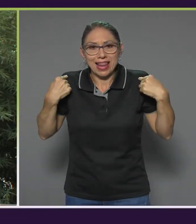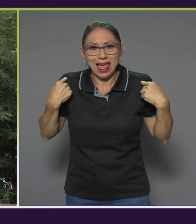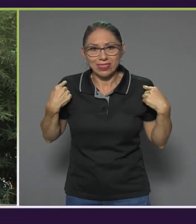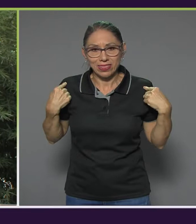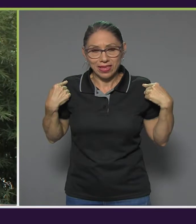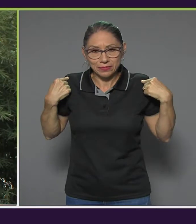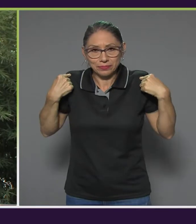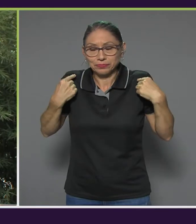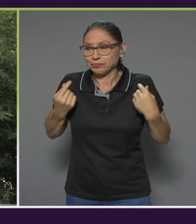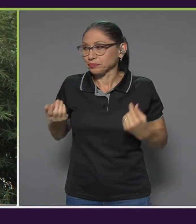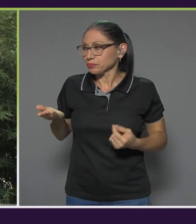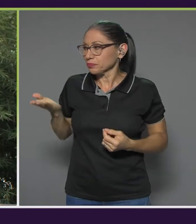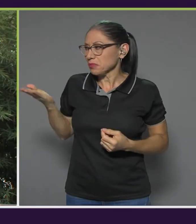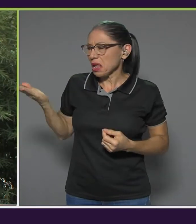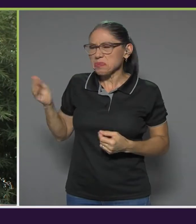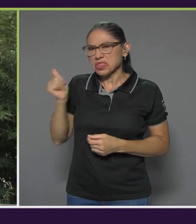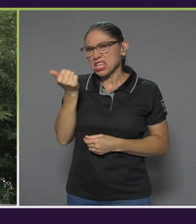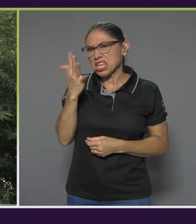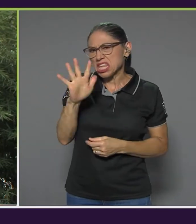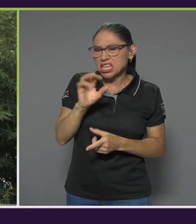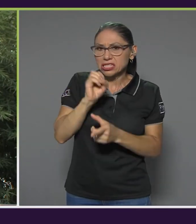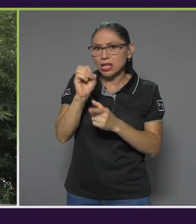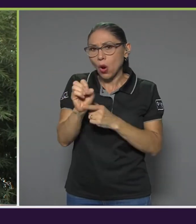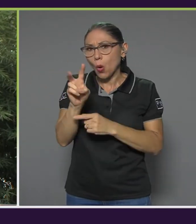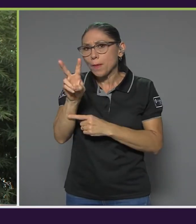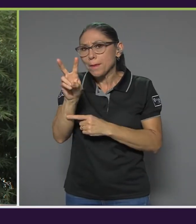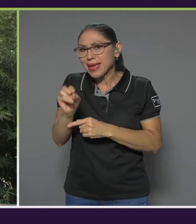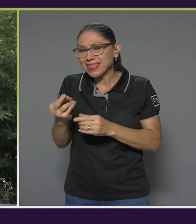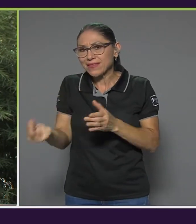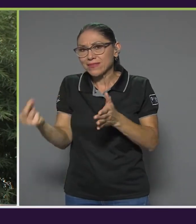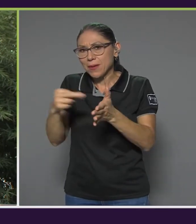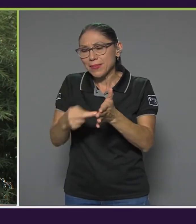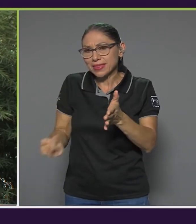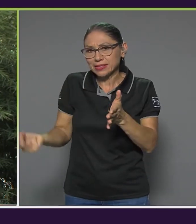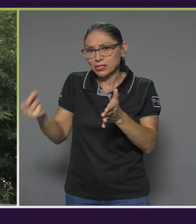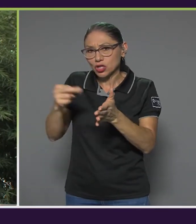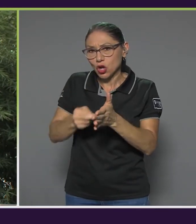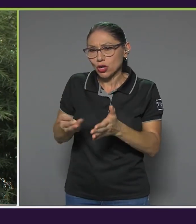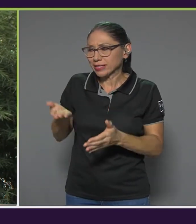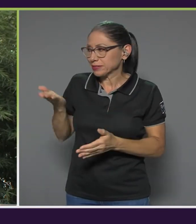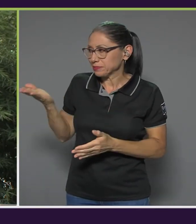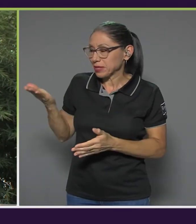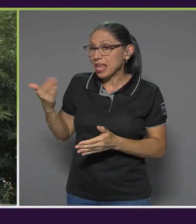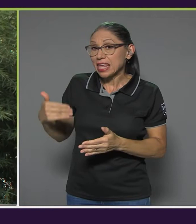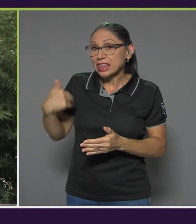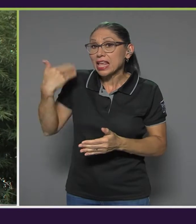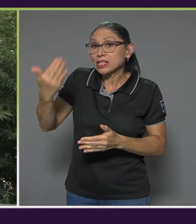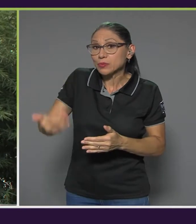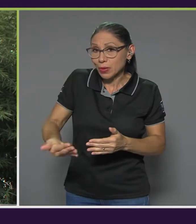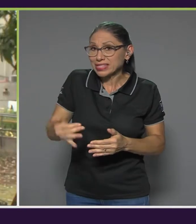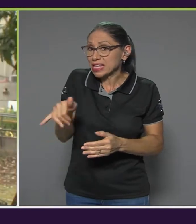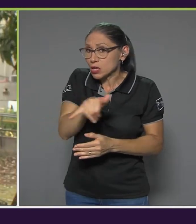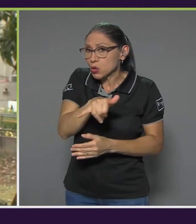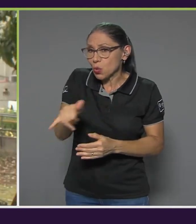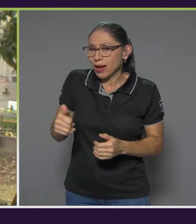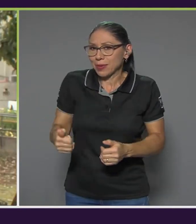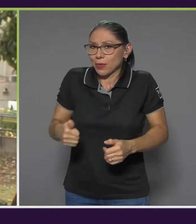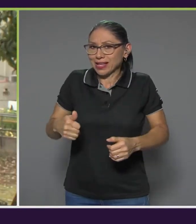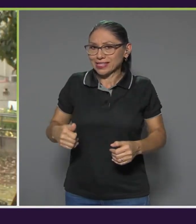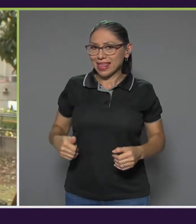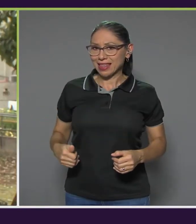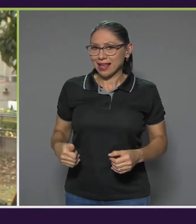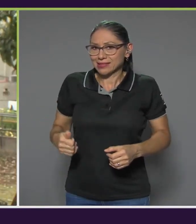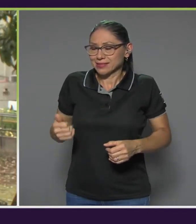unas 15 a 20 repeticiones del ejercicio y luego hacia atrás, hacemos el mismo ejercicio hacia atrás.